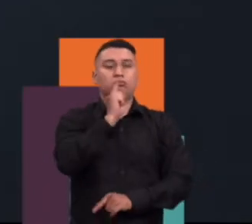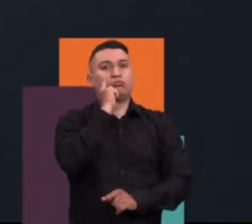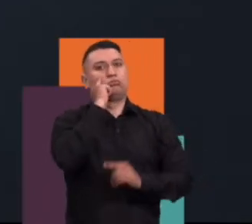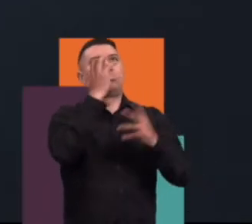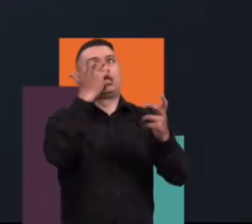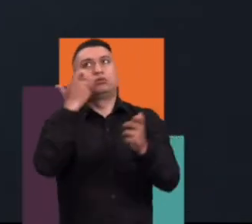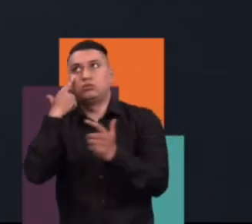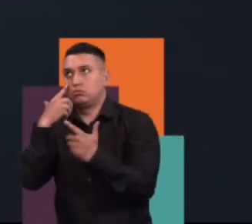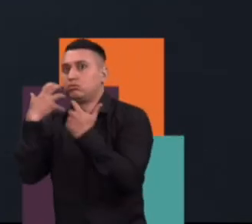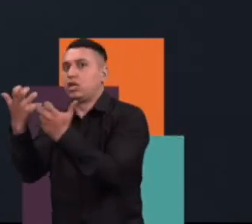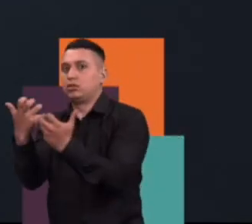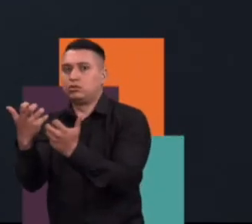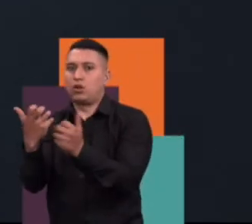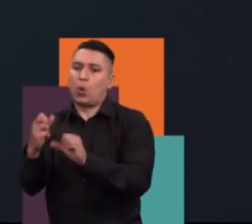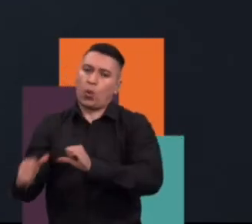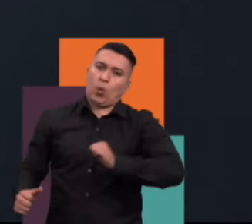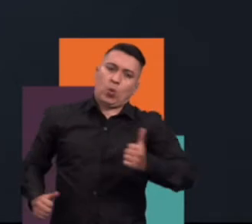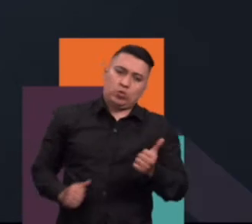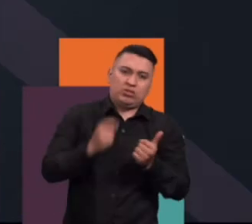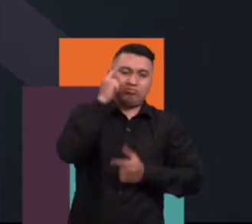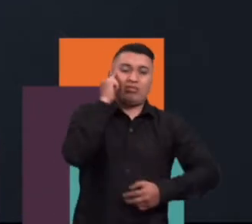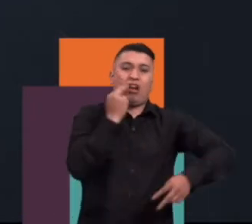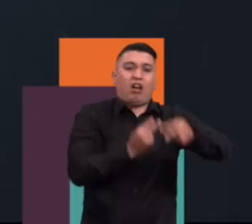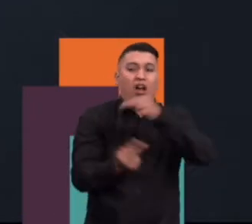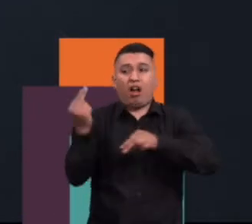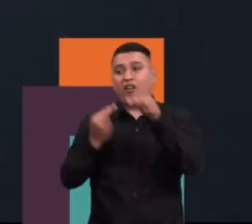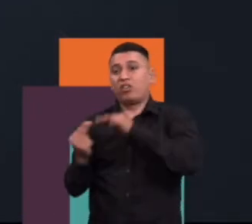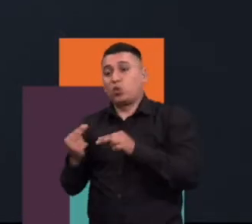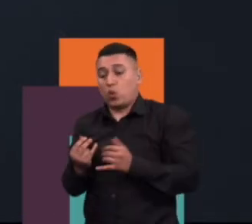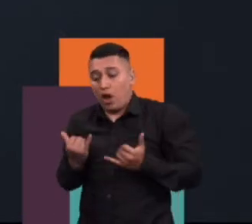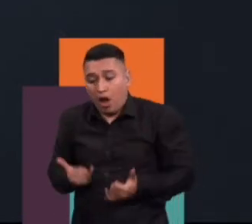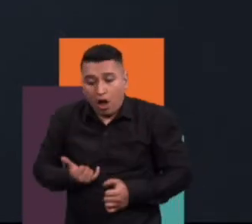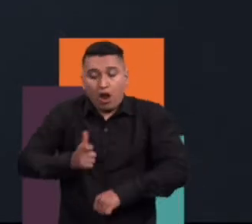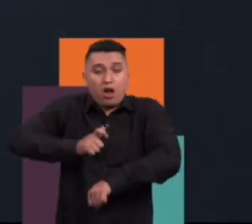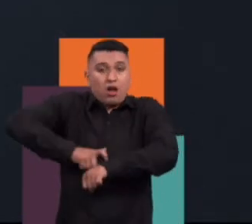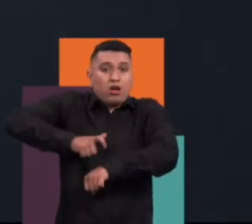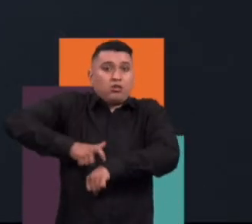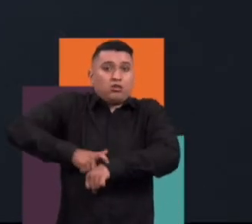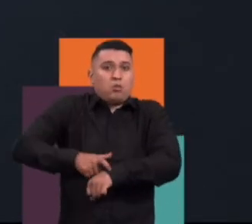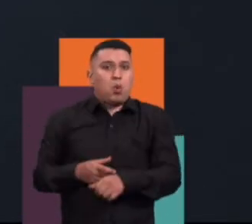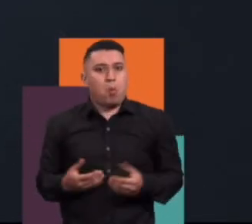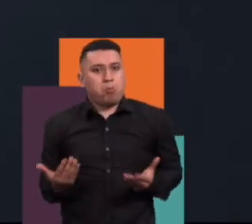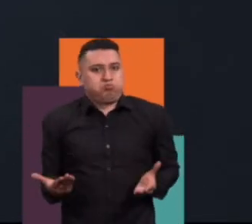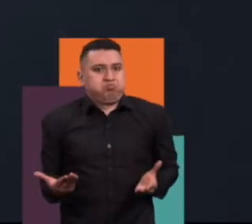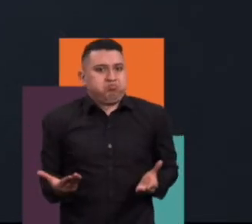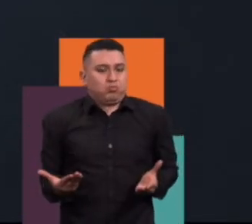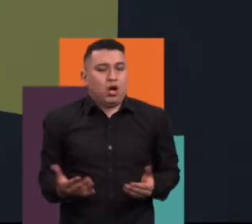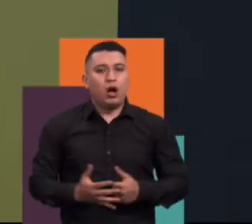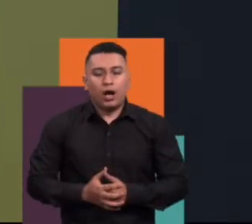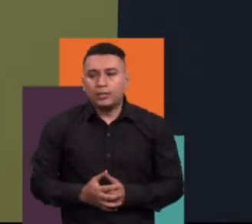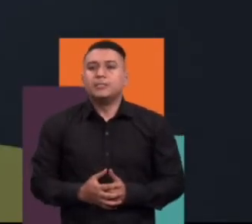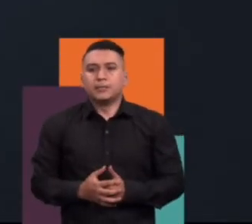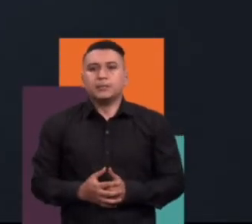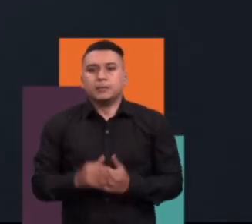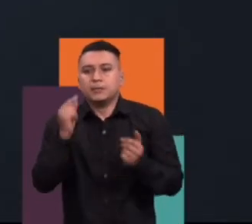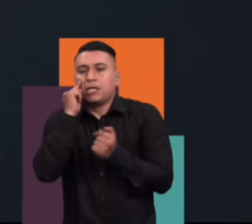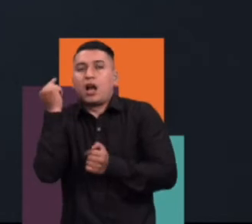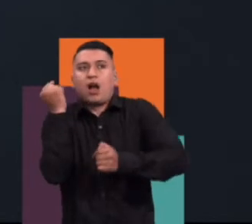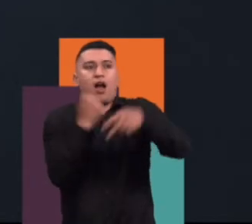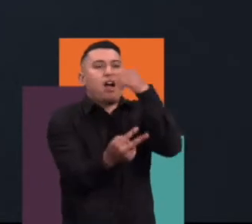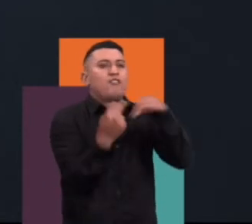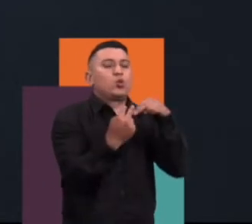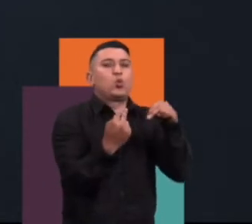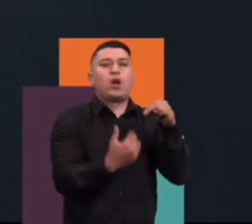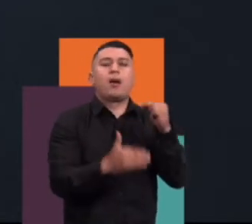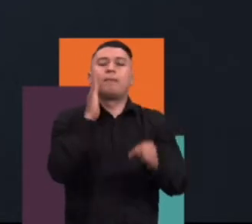magnitudes, tiene tamaños. Pero si somos un poco ortodoxos con la aventura en la actualidad, en la actualidad la aventura está